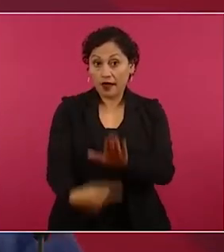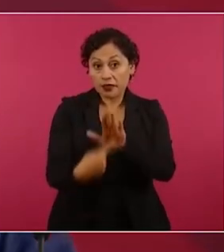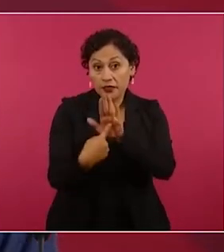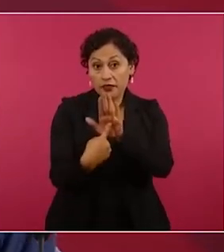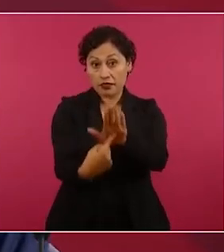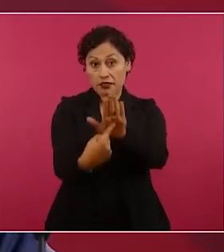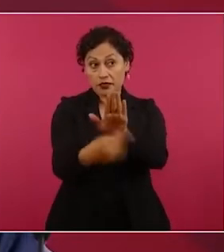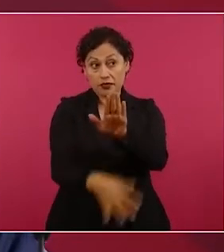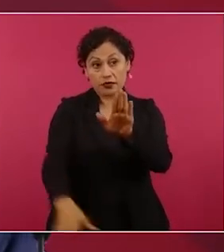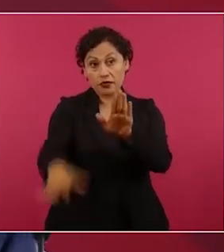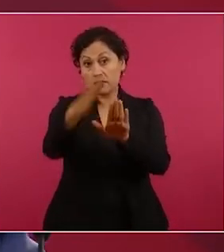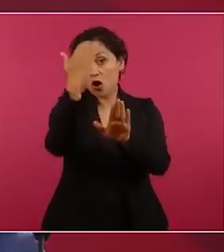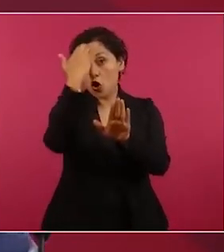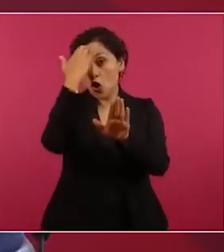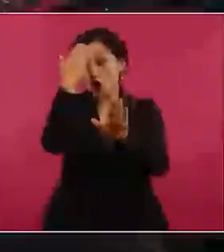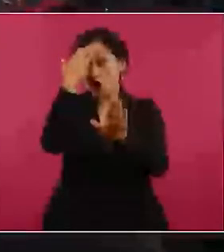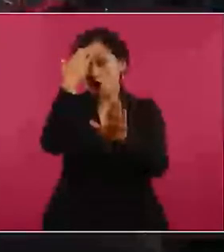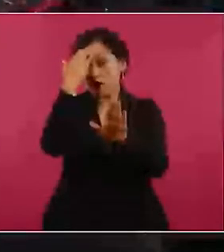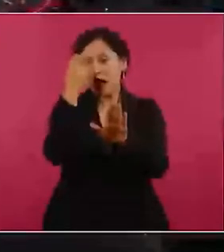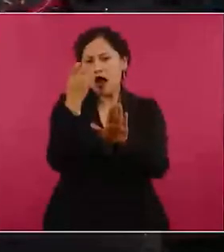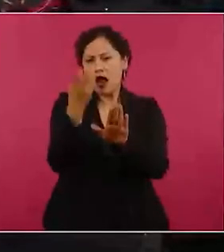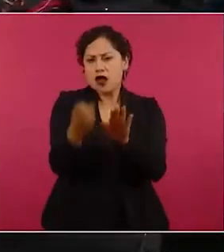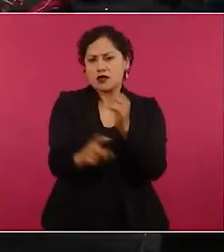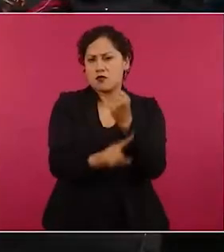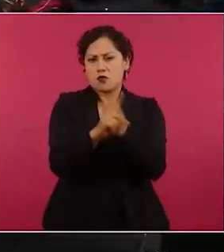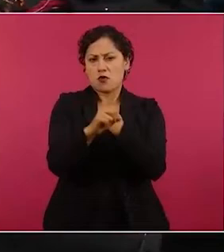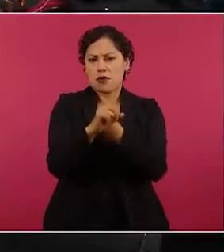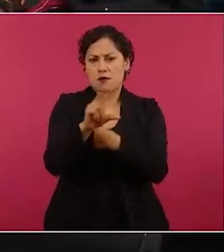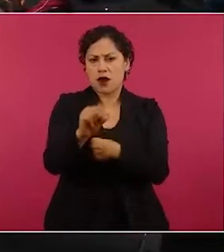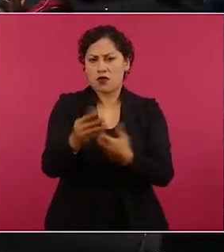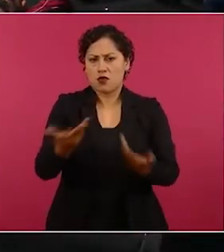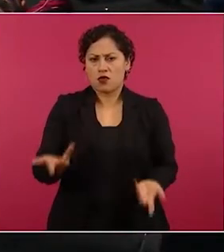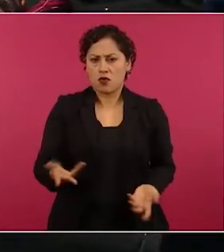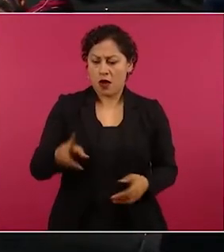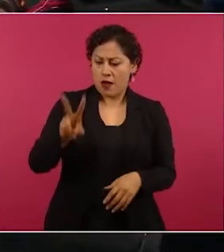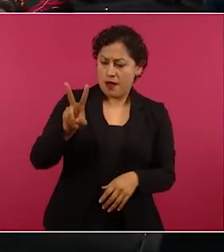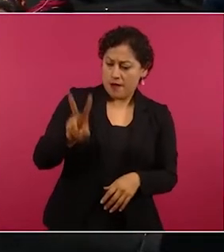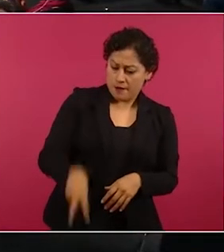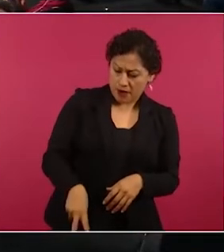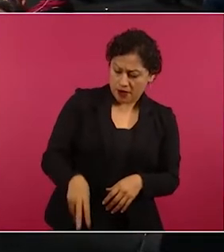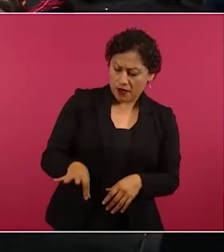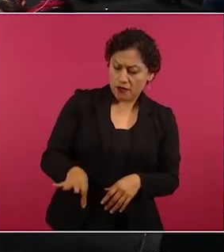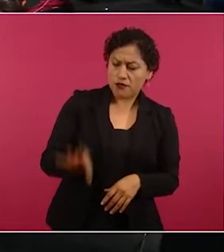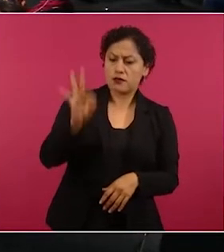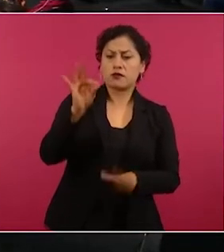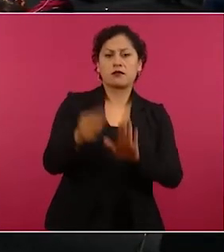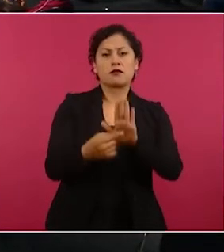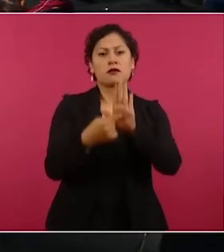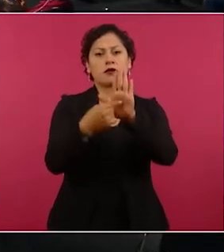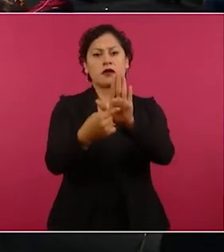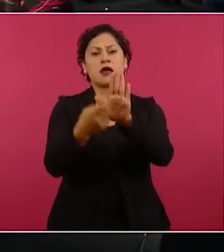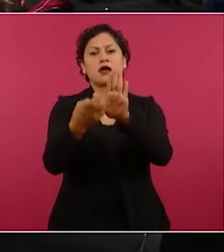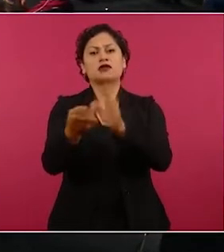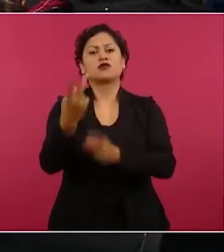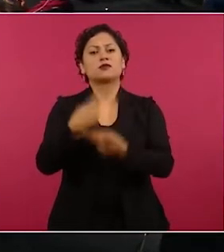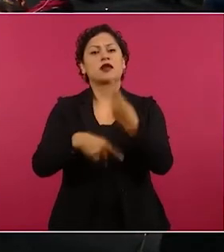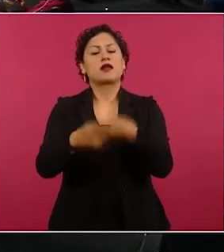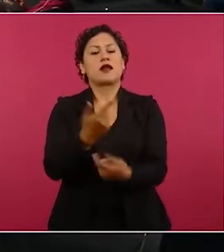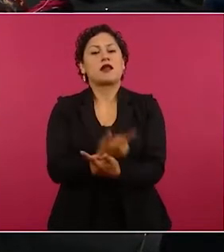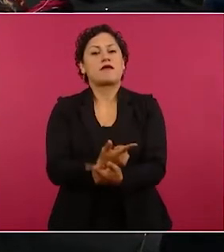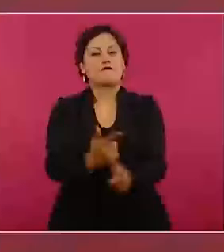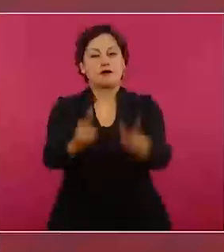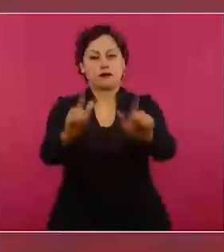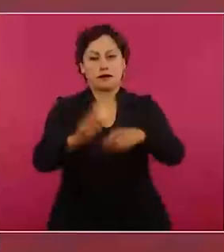no hay problema, la verdad es la que nos va a liberar de todo. Gracias. No